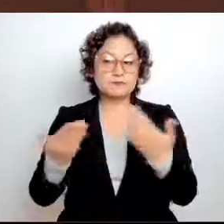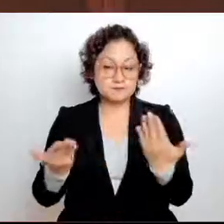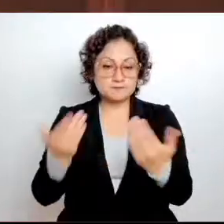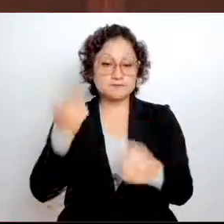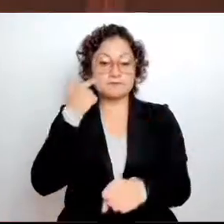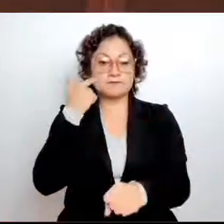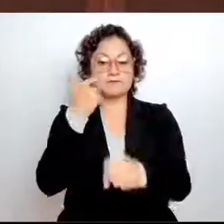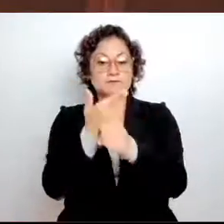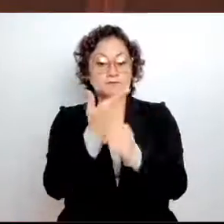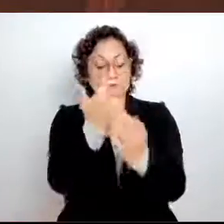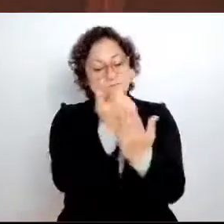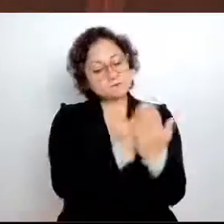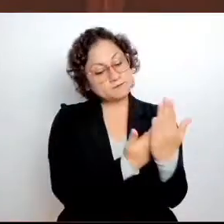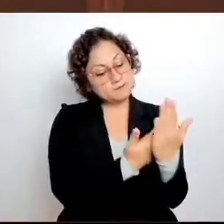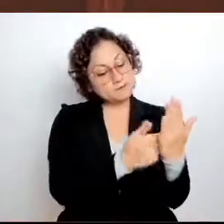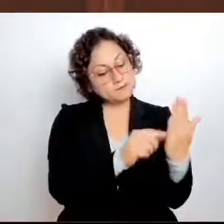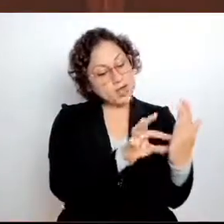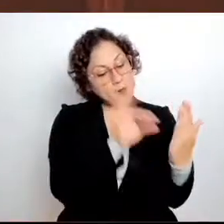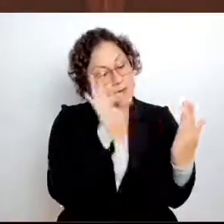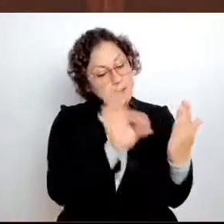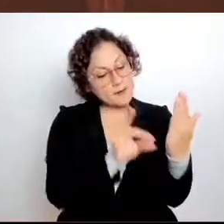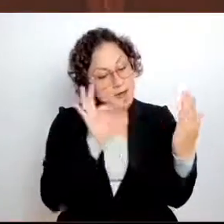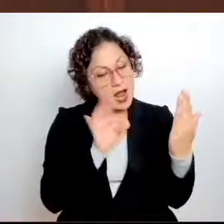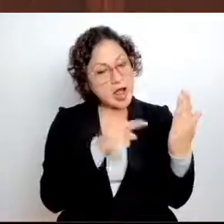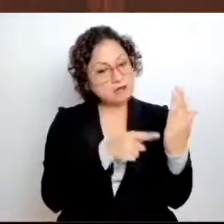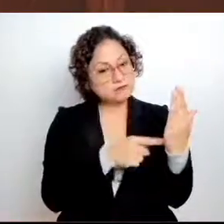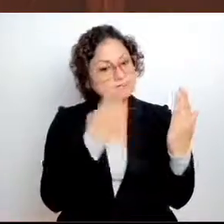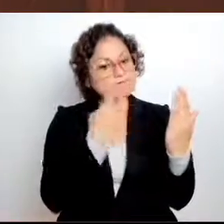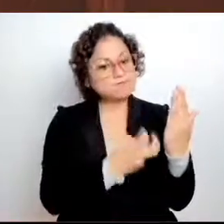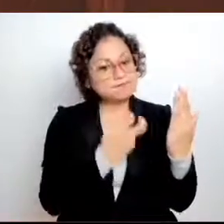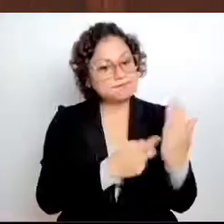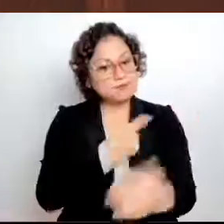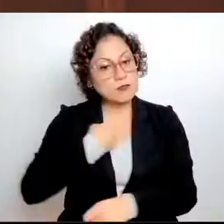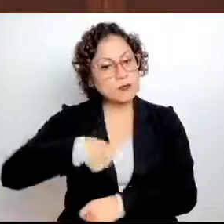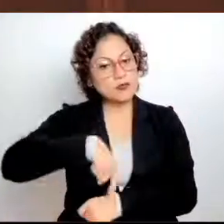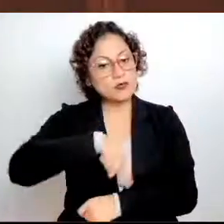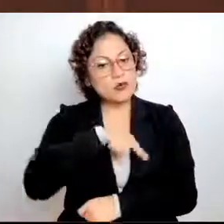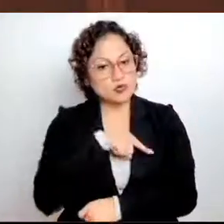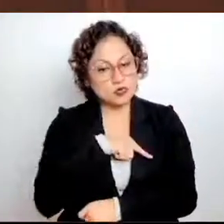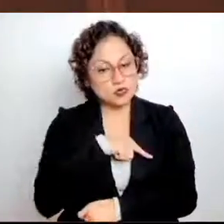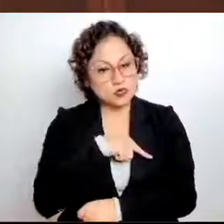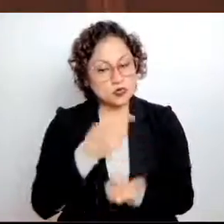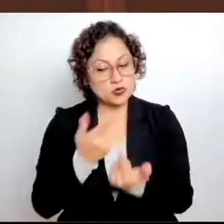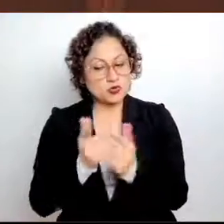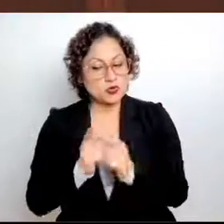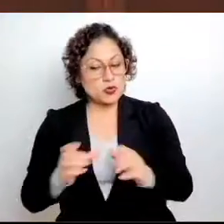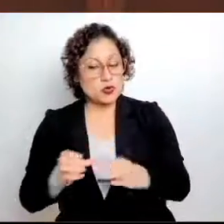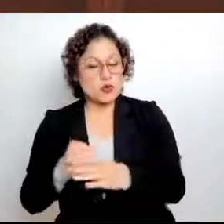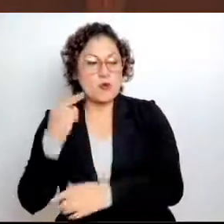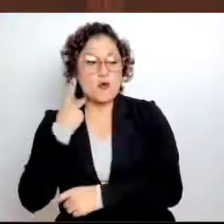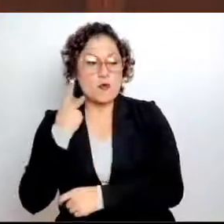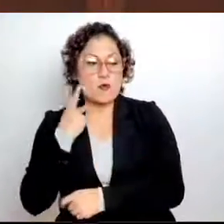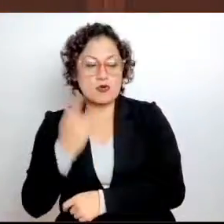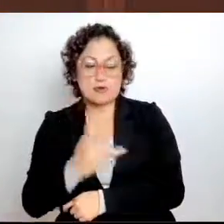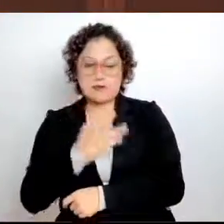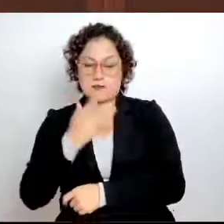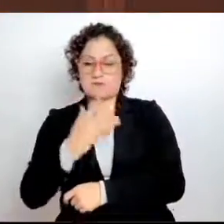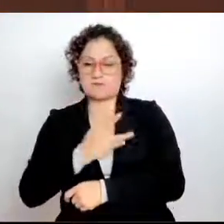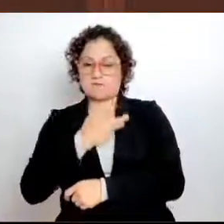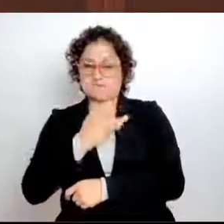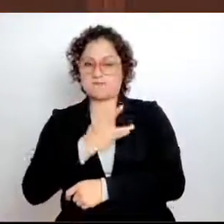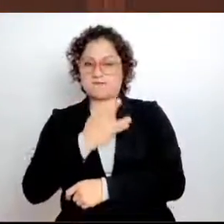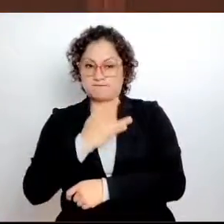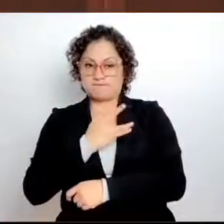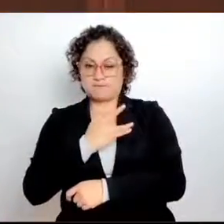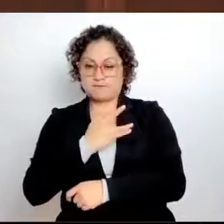que nos parece desde la perspectiva de nuestra fracción parlamentaria que sí hay que